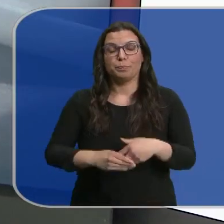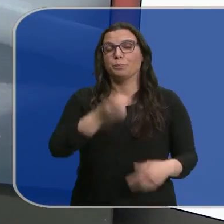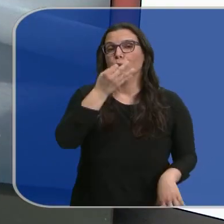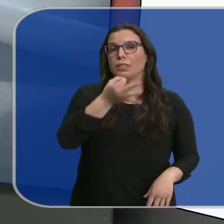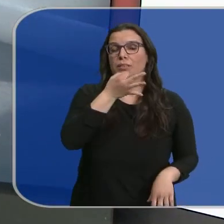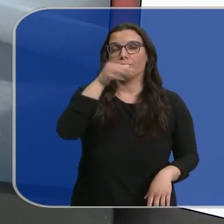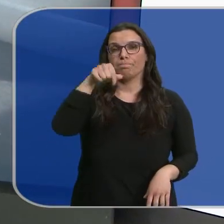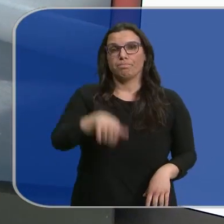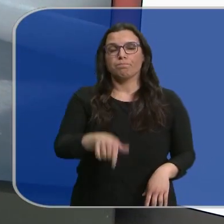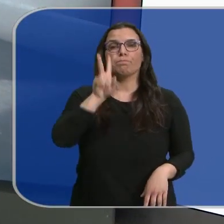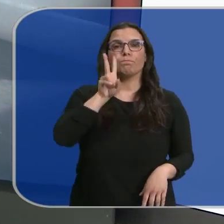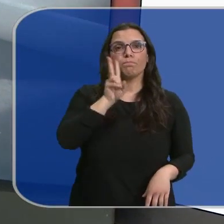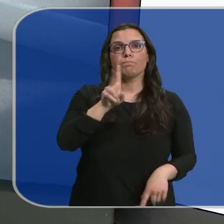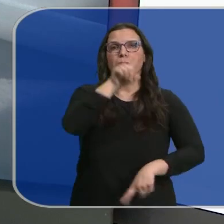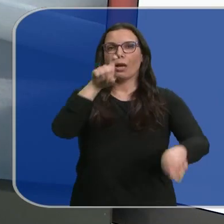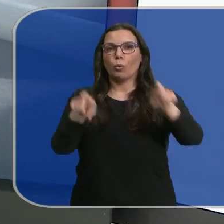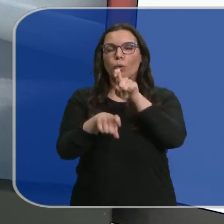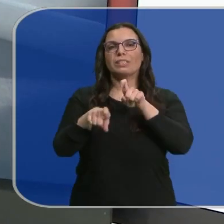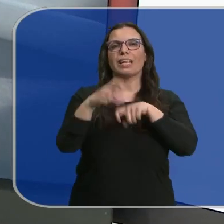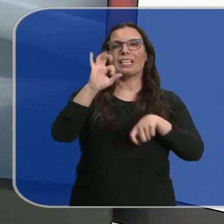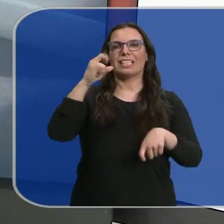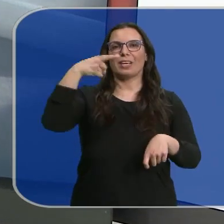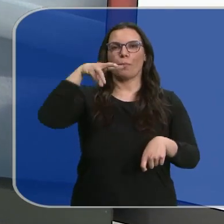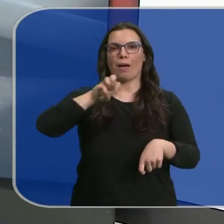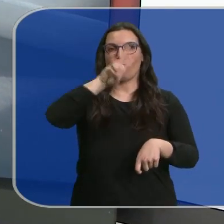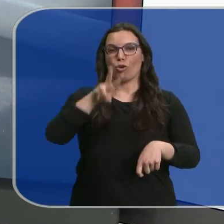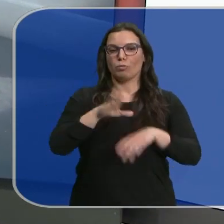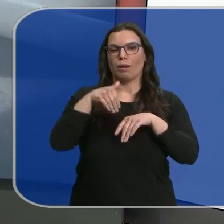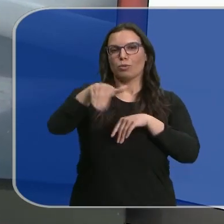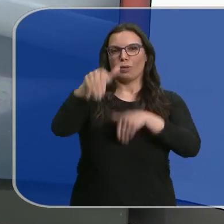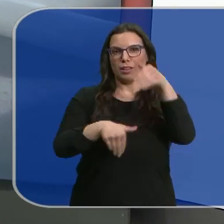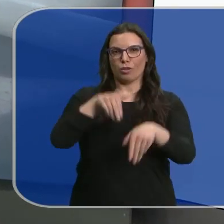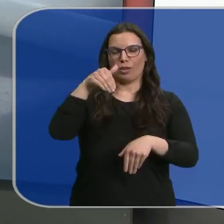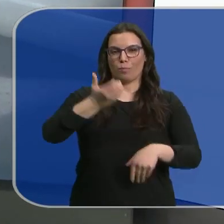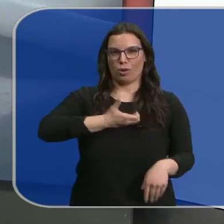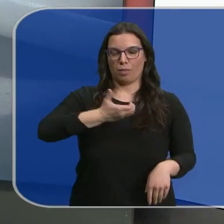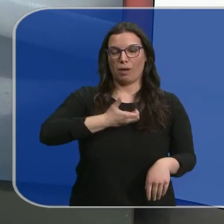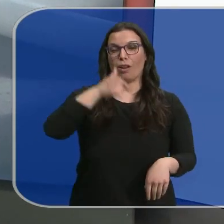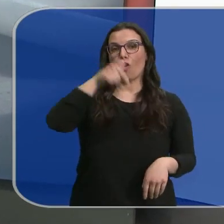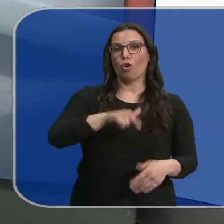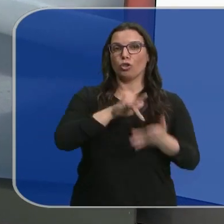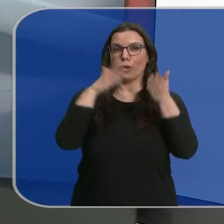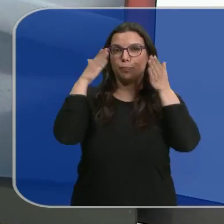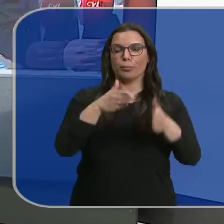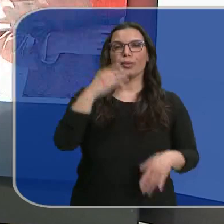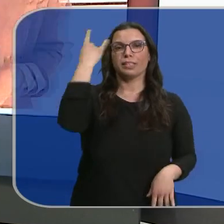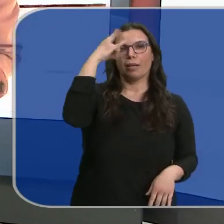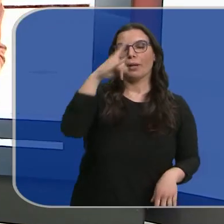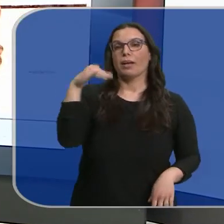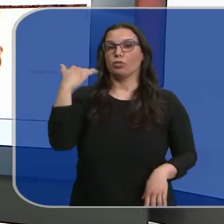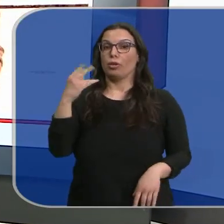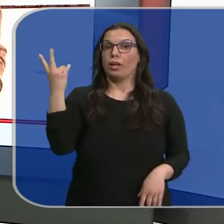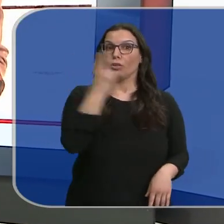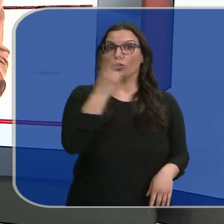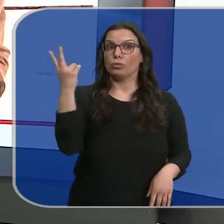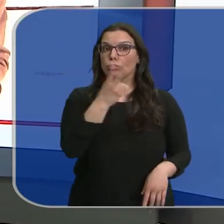Buenas tardes, también hoy seguiremos con las encuestas de Sigma 2 para las próximas elecciones municipales. El turno es hoy de Salamanca y Soria. En